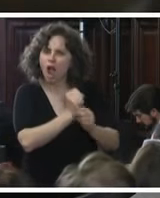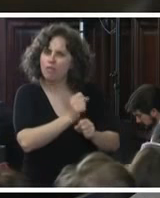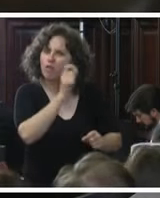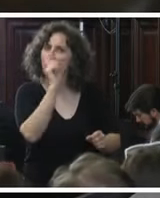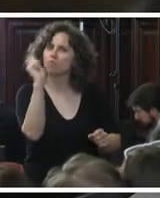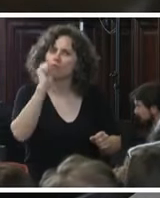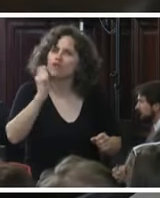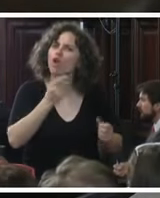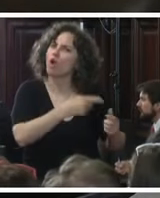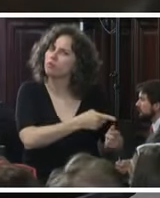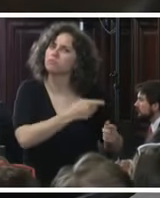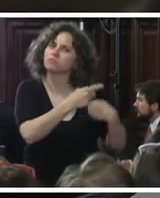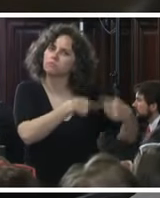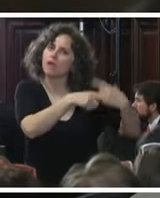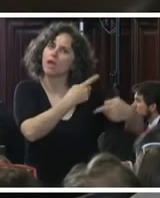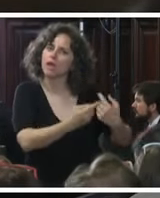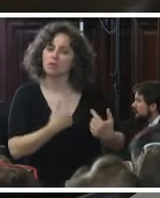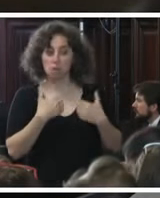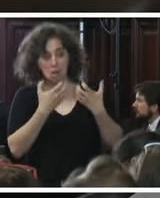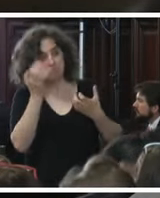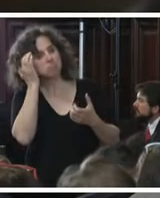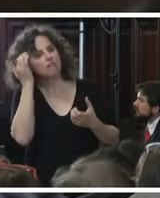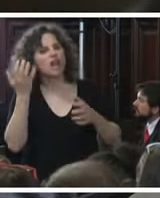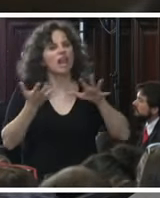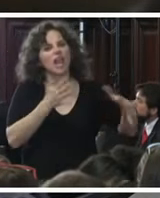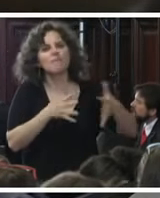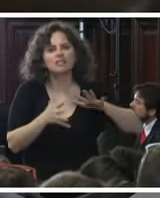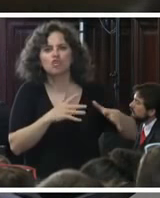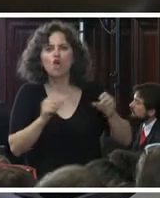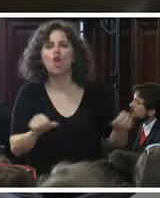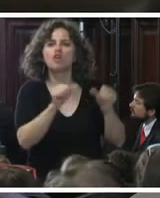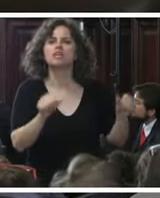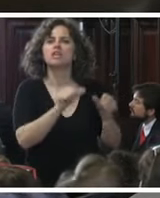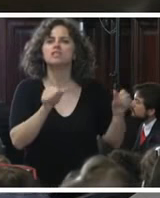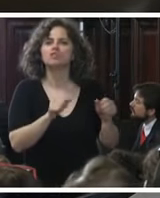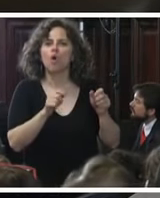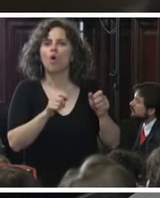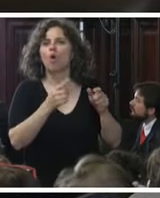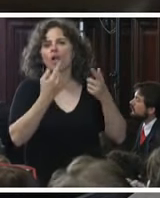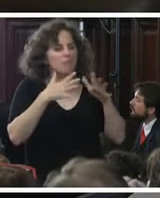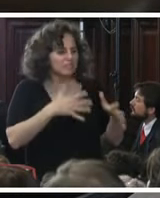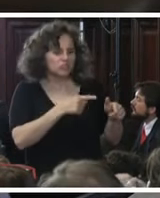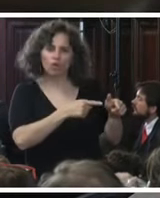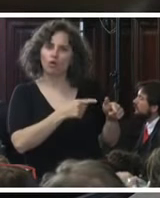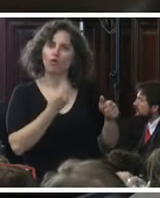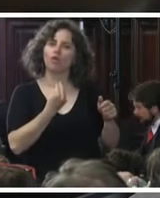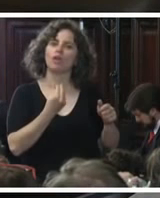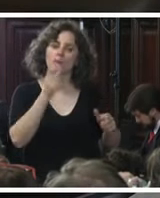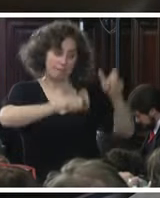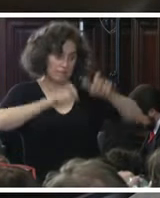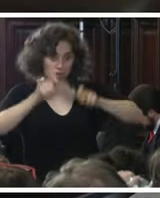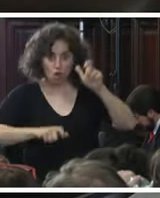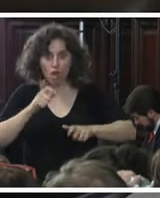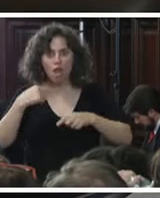y me gustaría saber qué ha pasado con lo que hizo el visitador qué ha pasado que personas que